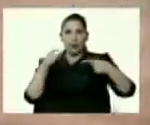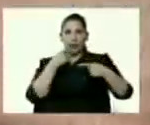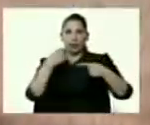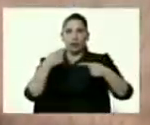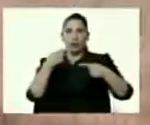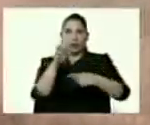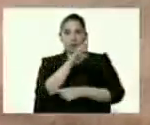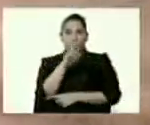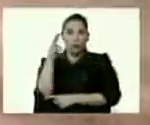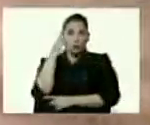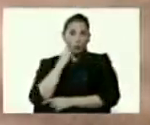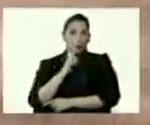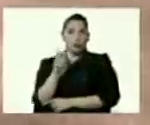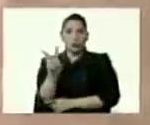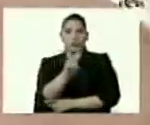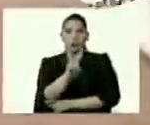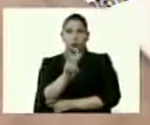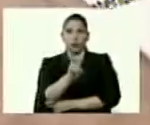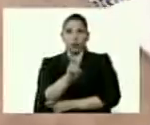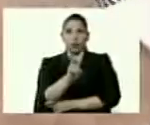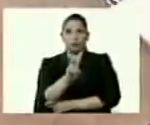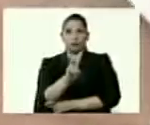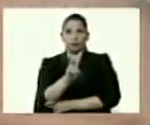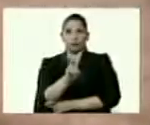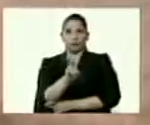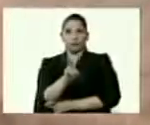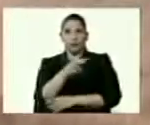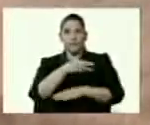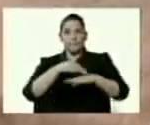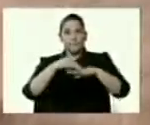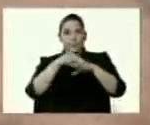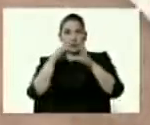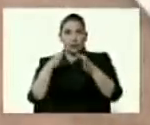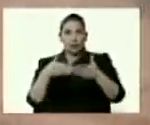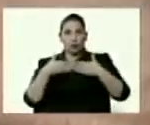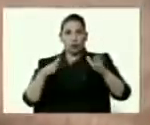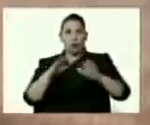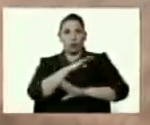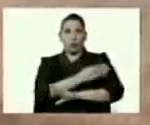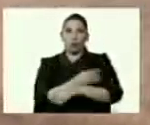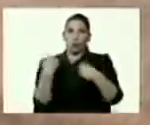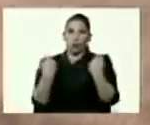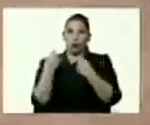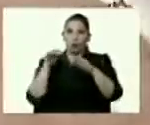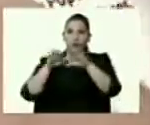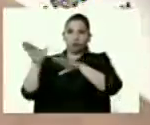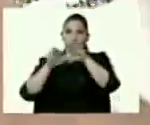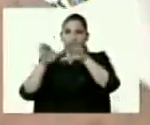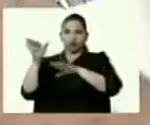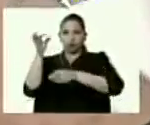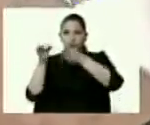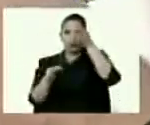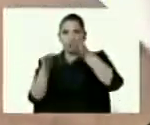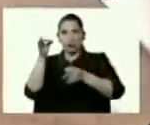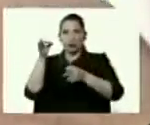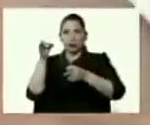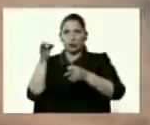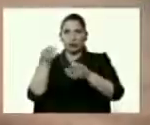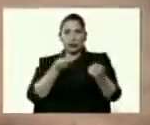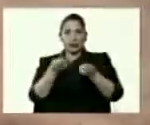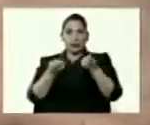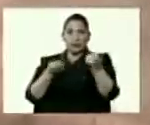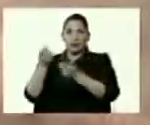República Bolivariana de Venezuela, Ministerio del Poder Popular para las Relaciones Interiores y Justicia, Servicio